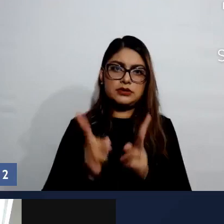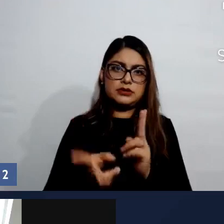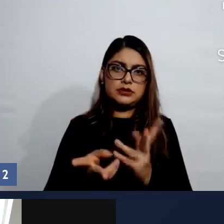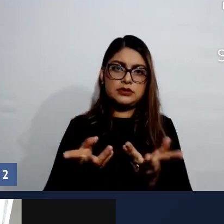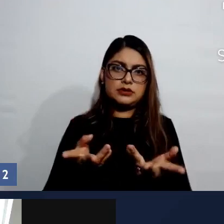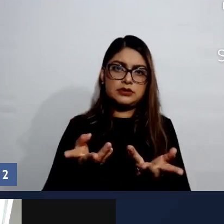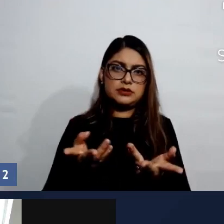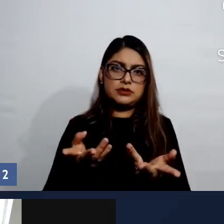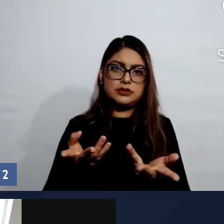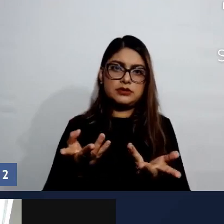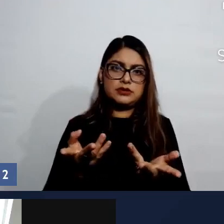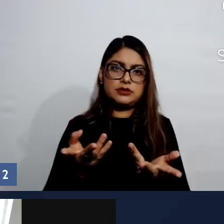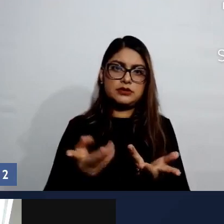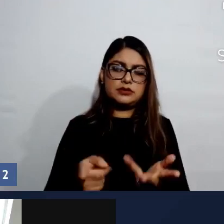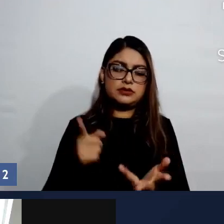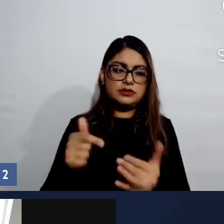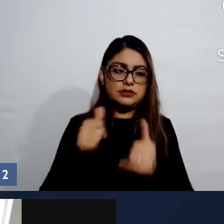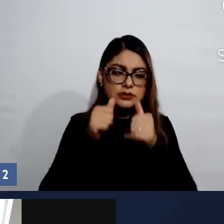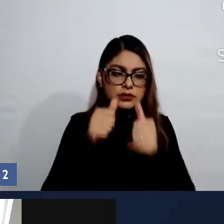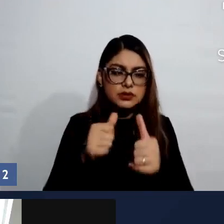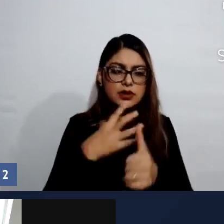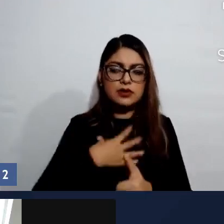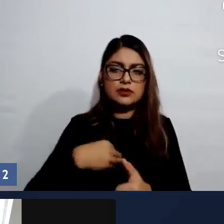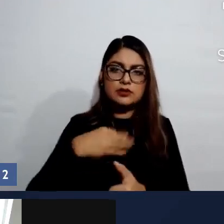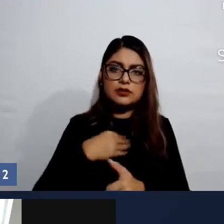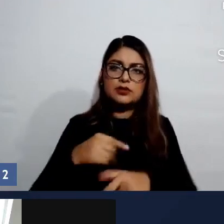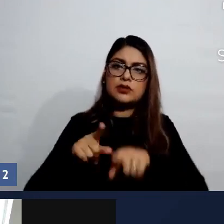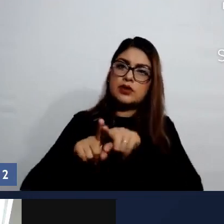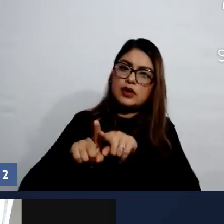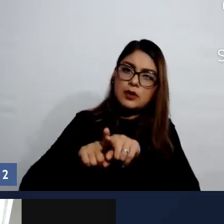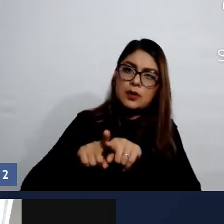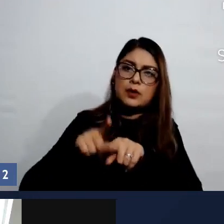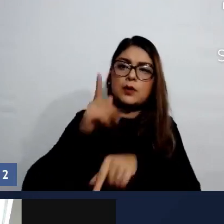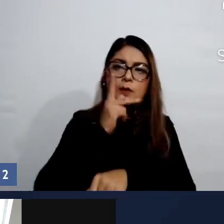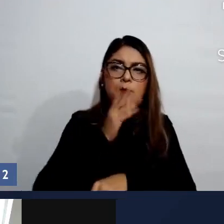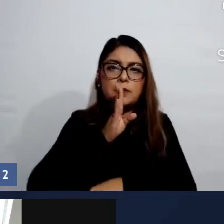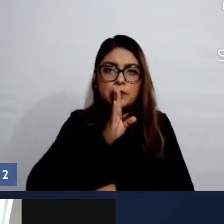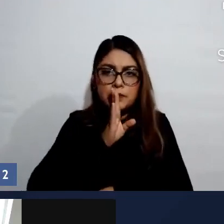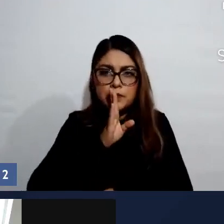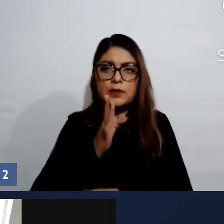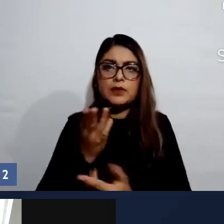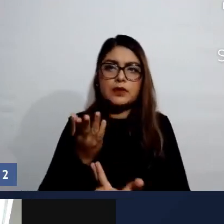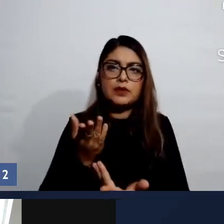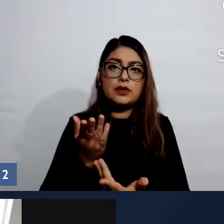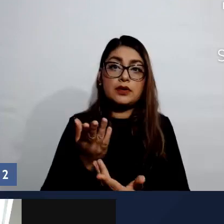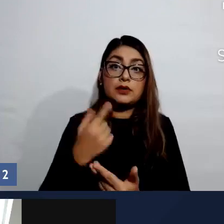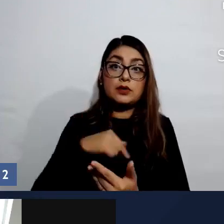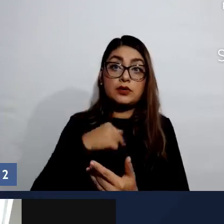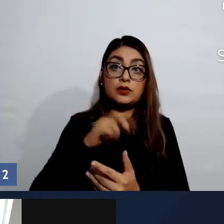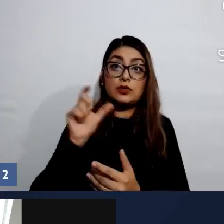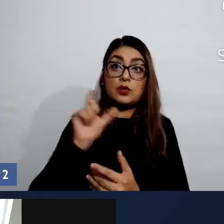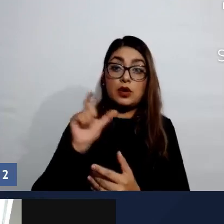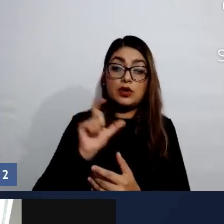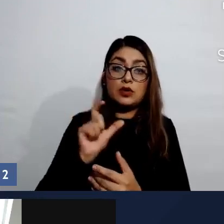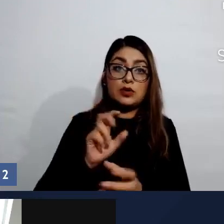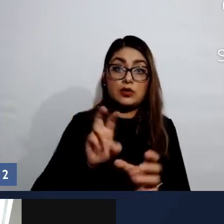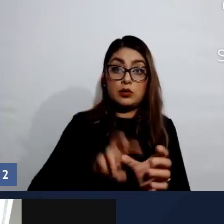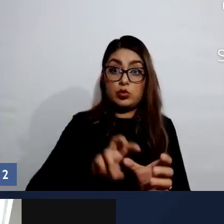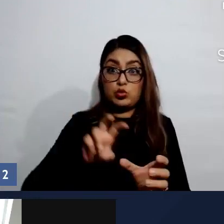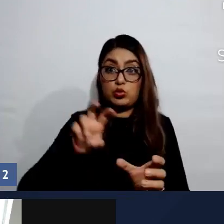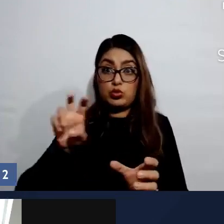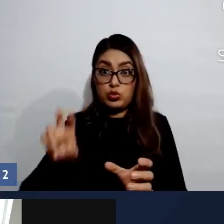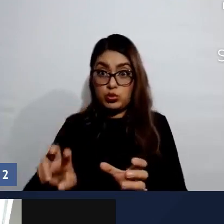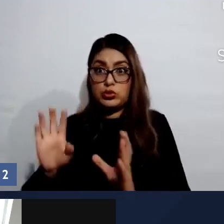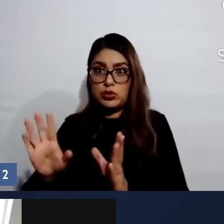al pendiente de los hijos, de los hermanos, de los padres, y saliéndonos de ese núcleo al pendiente de los